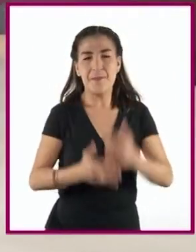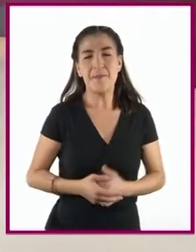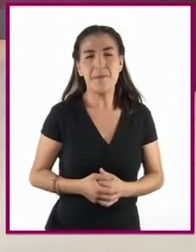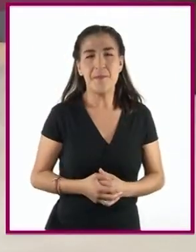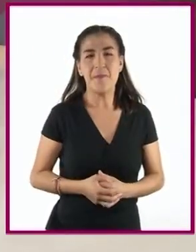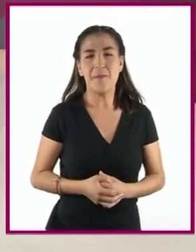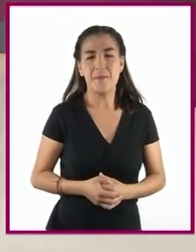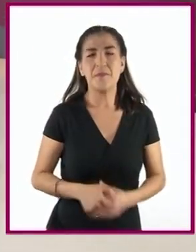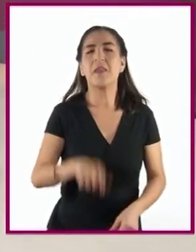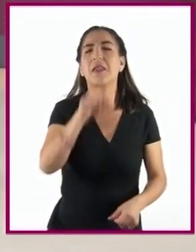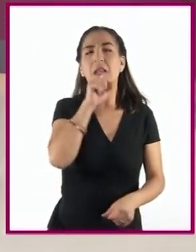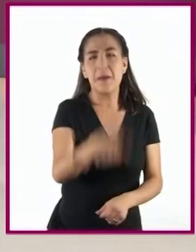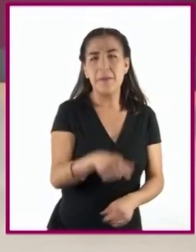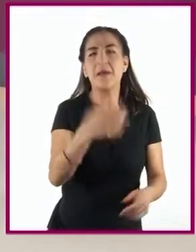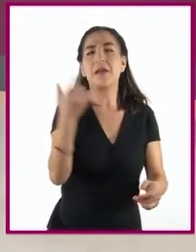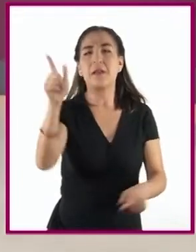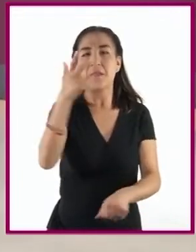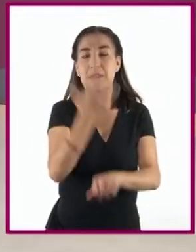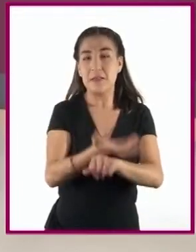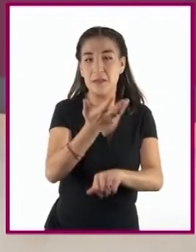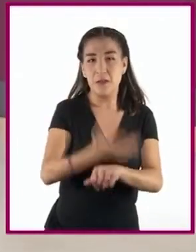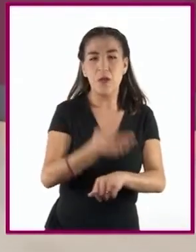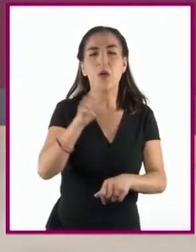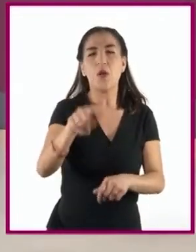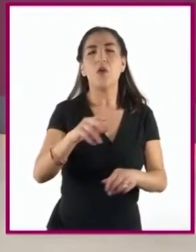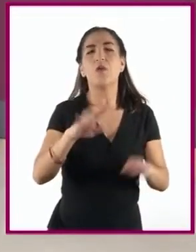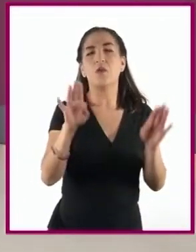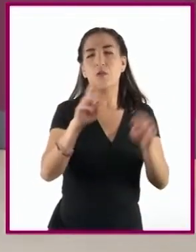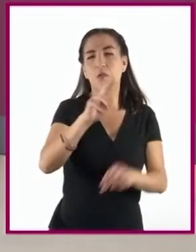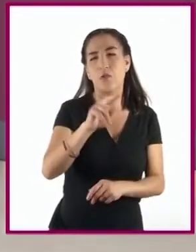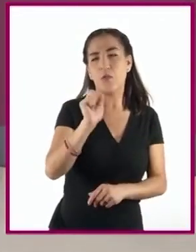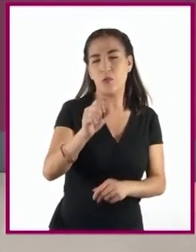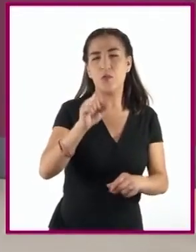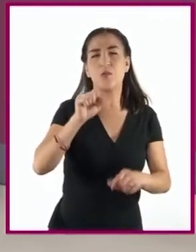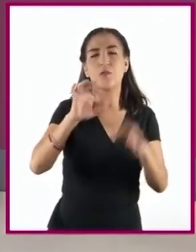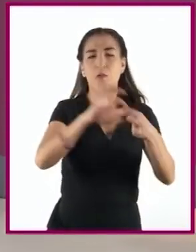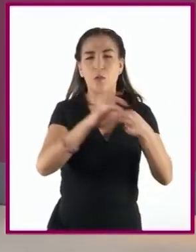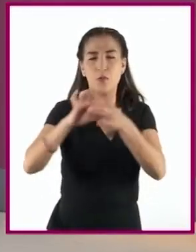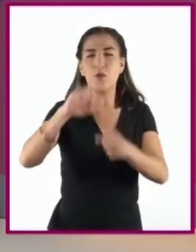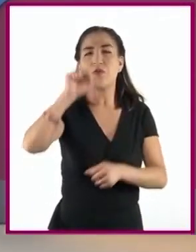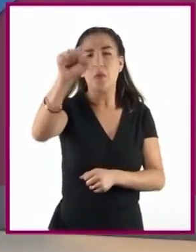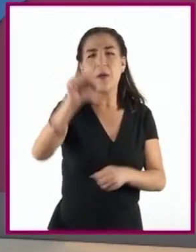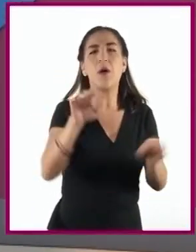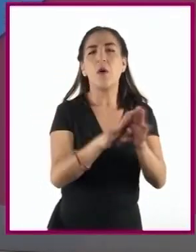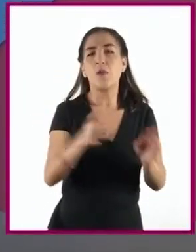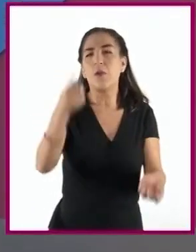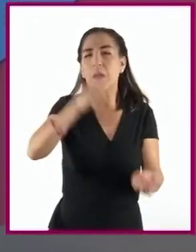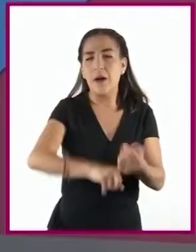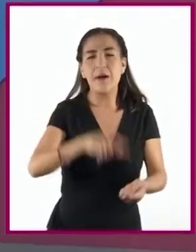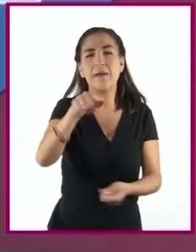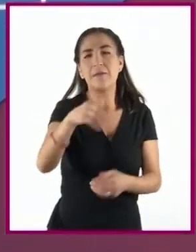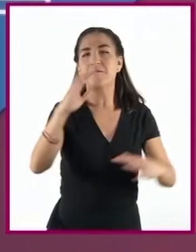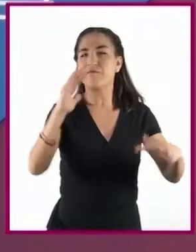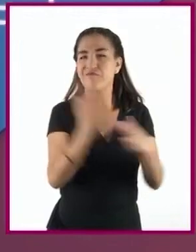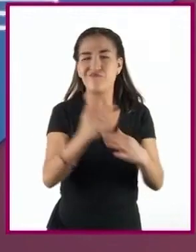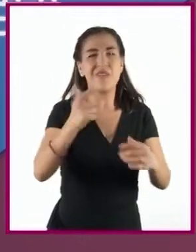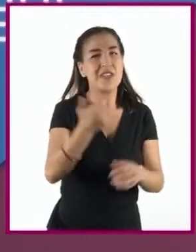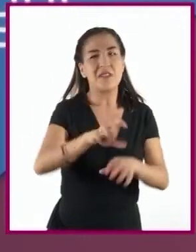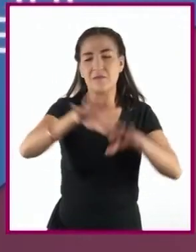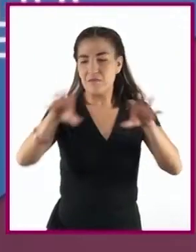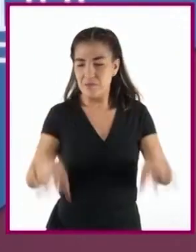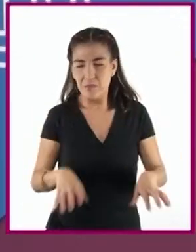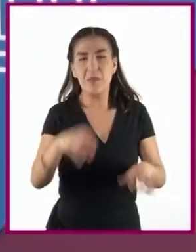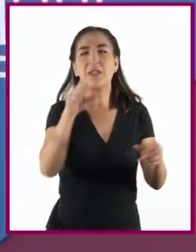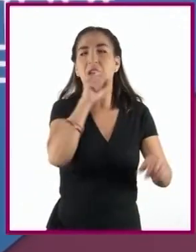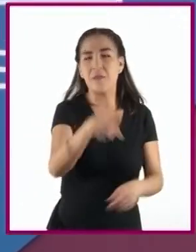el plano internacional, Estados Unidos de América y la Unión Soviética entraron en un conflicto que generó divisiones económicas y políticas